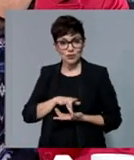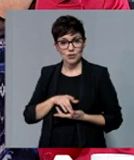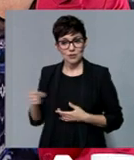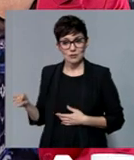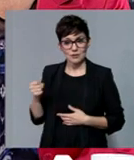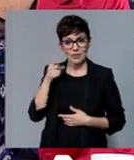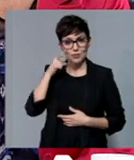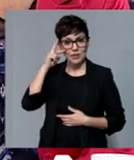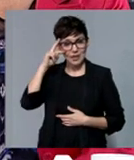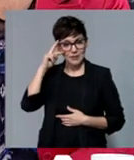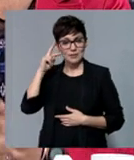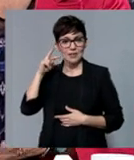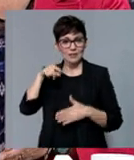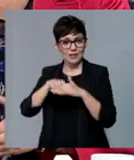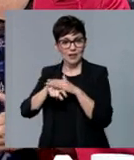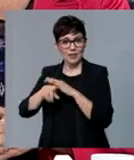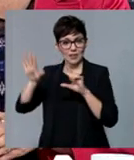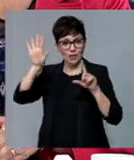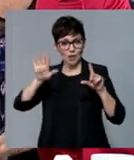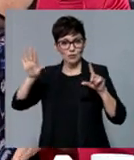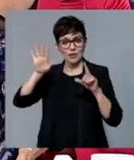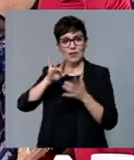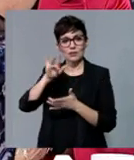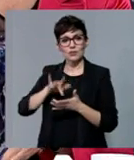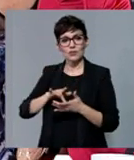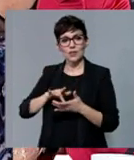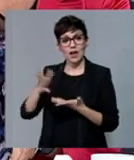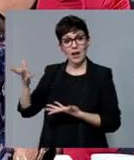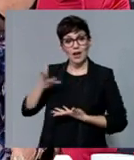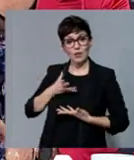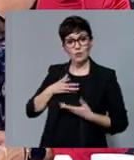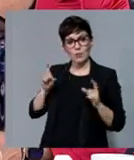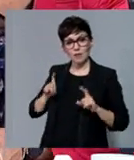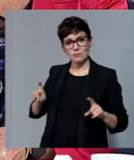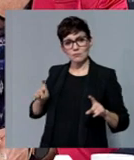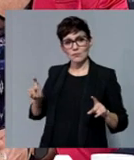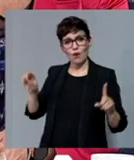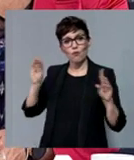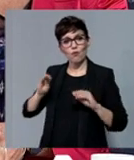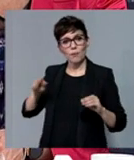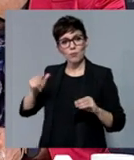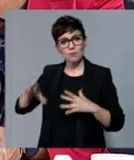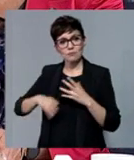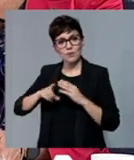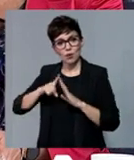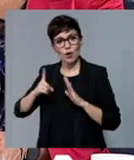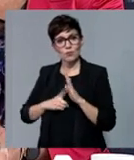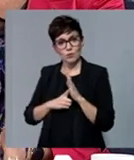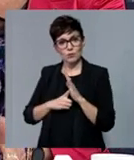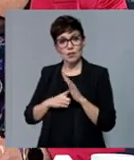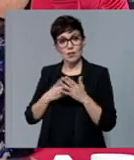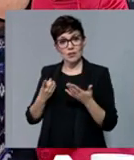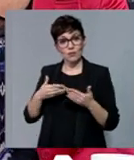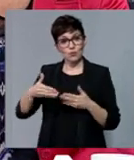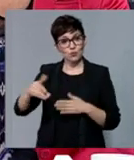en Aeroespacial, pues podrá ayudarnos a dar una formación más completa a esos futuros tenientes del Ejército